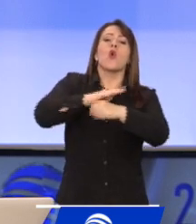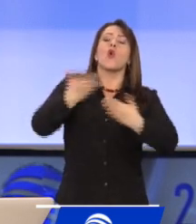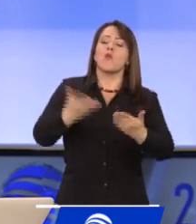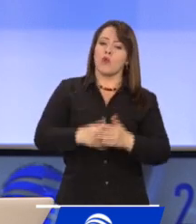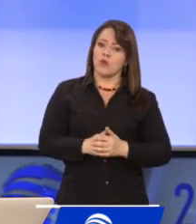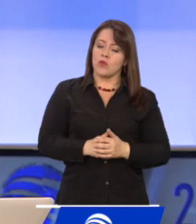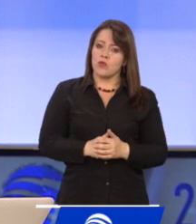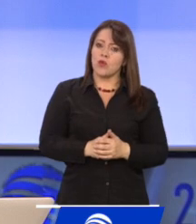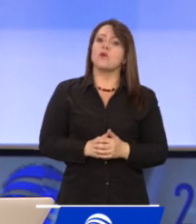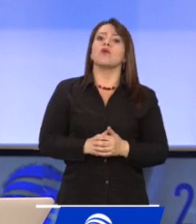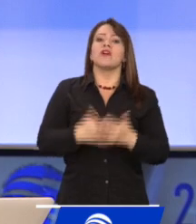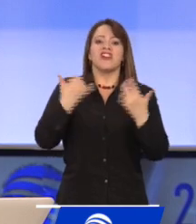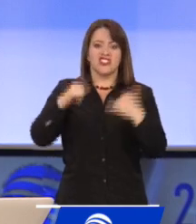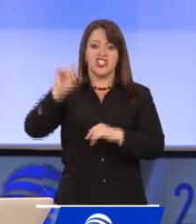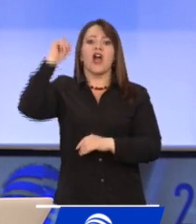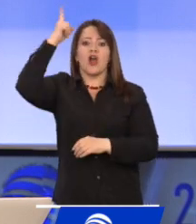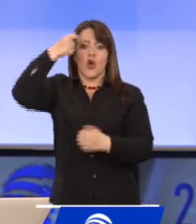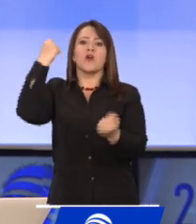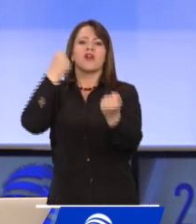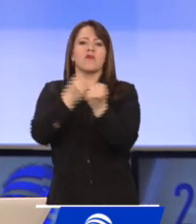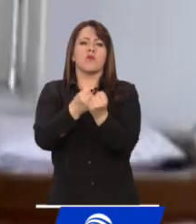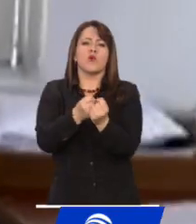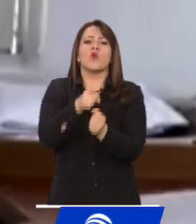llegado apoyo por parte del gobierno nacional.